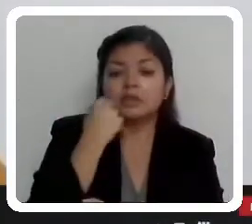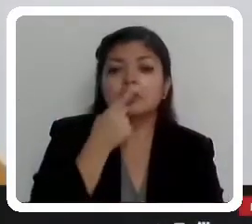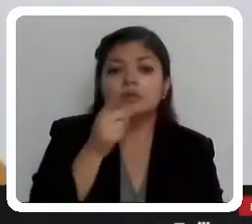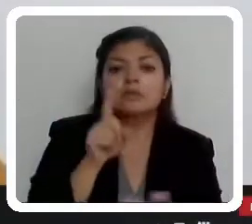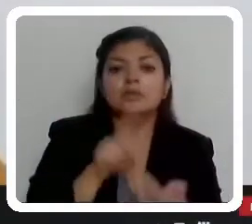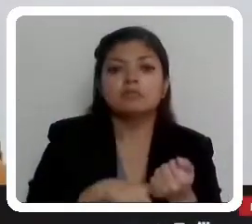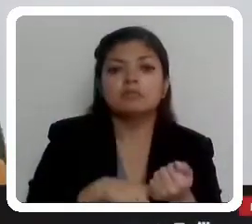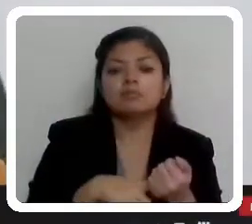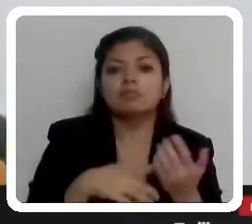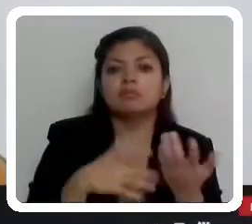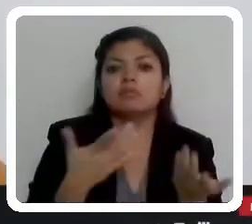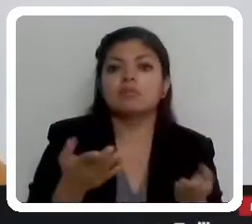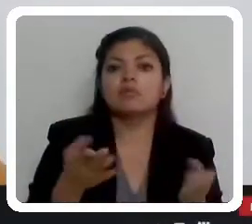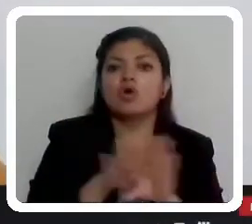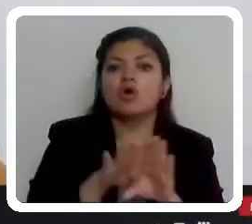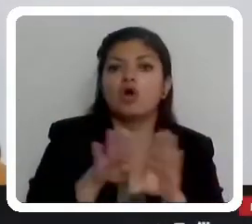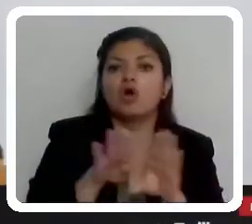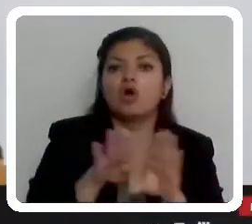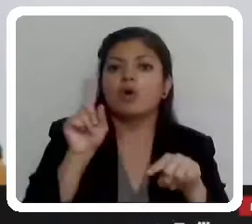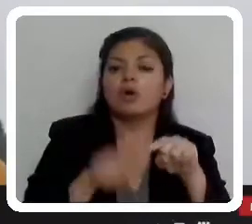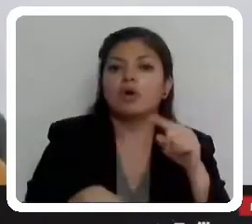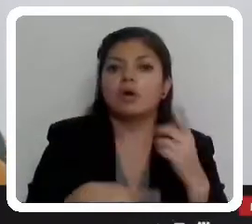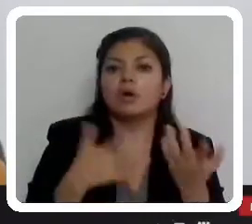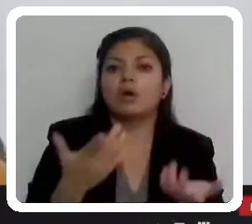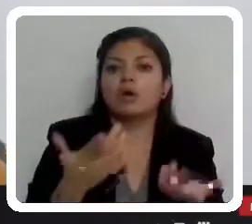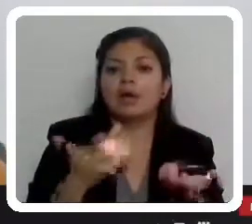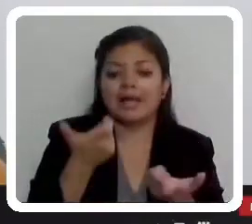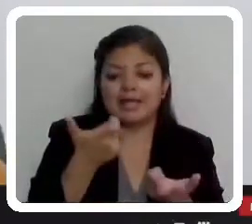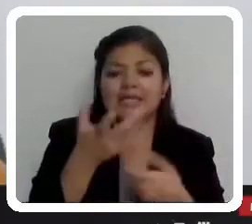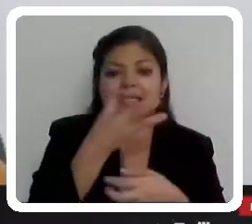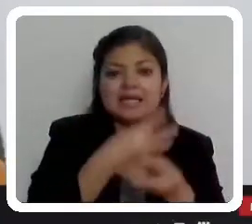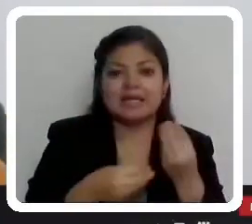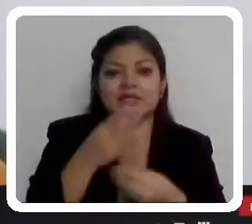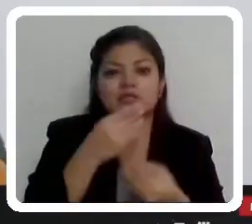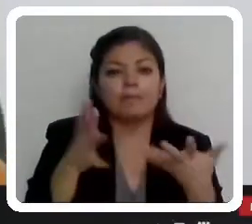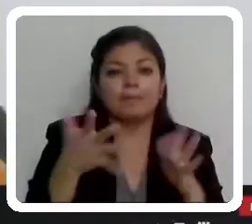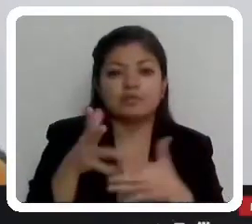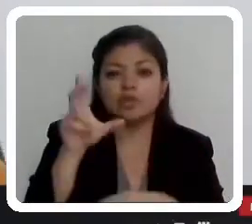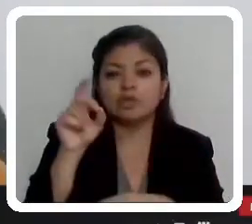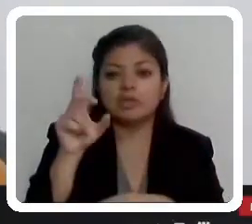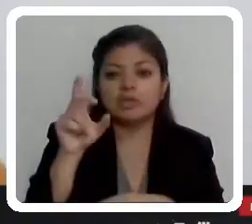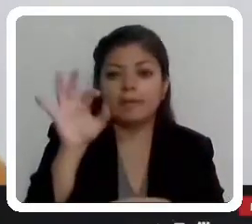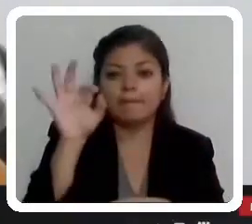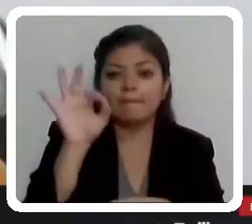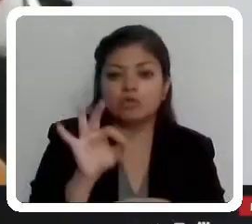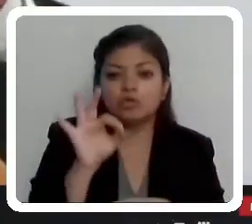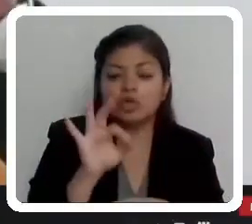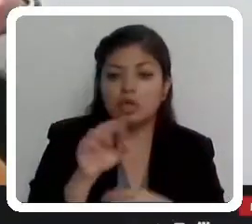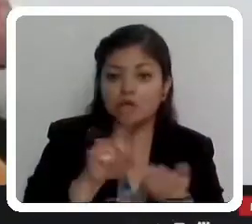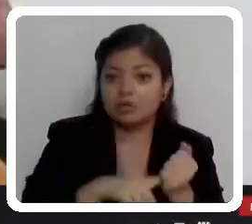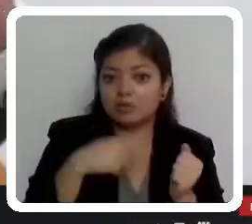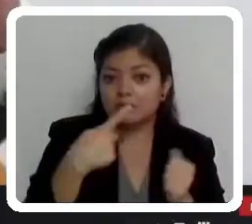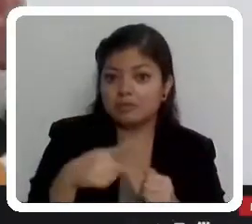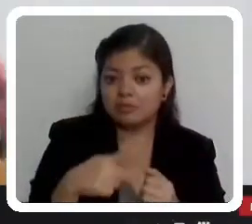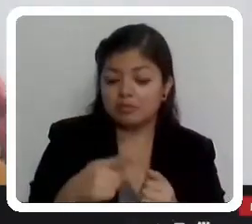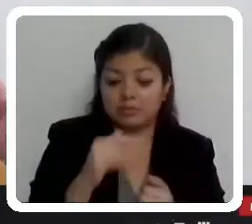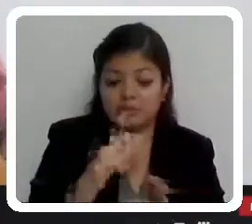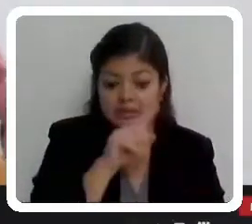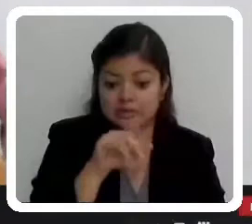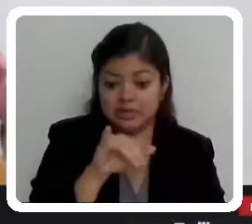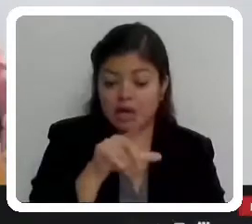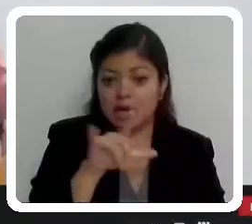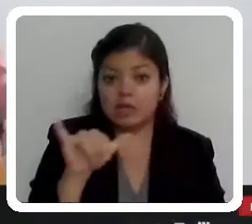quitándole el ingreso de cerca del 30% a Coautitlán Iscala. Y entonces, donde se planeó